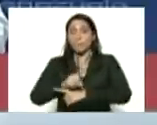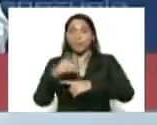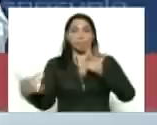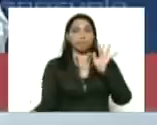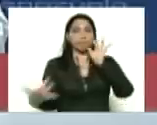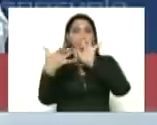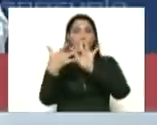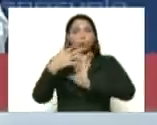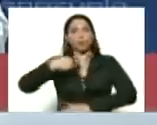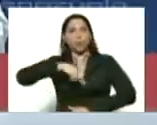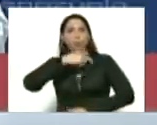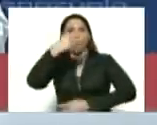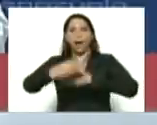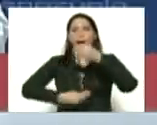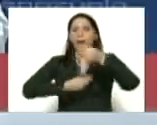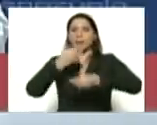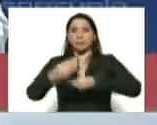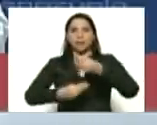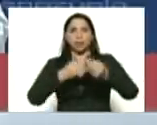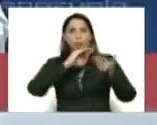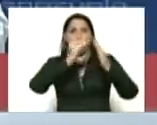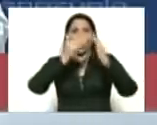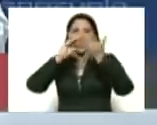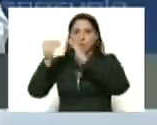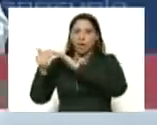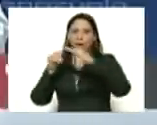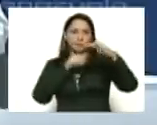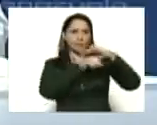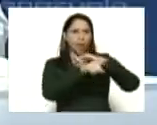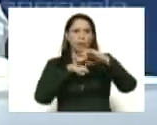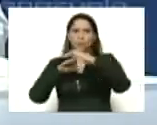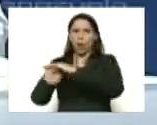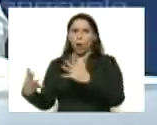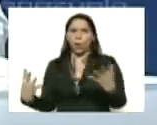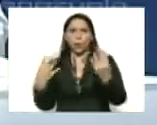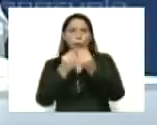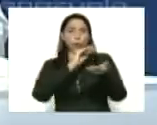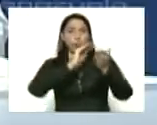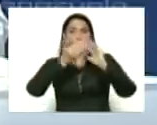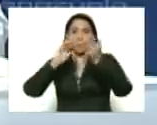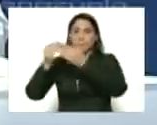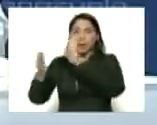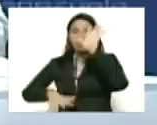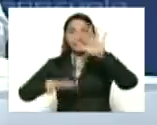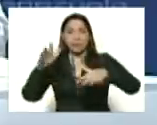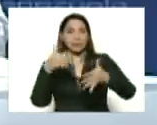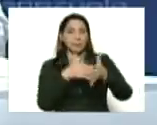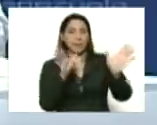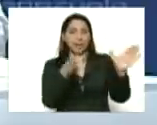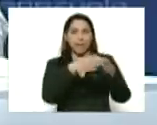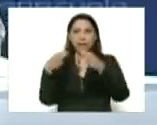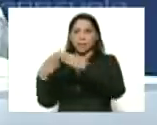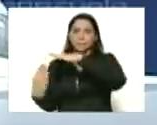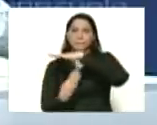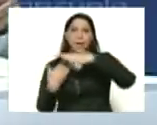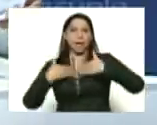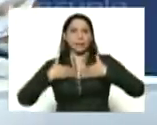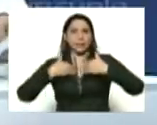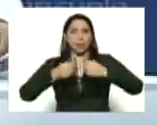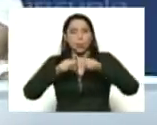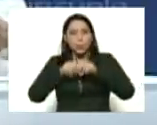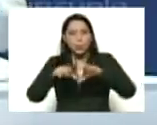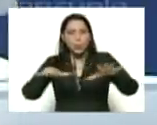a hacer lo que estamos haciendo en las comunidades, con las comunidades, con estos 13.000 equipos básicos de salud